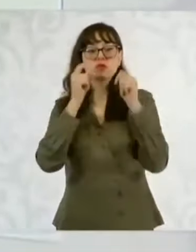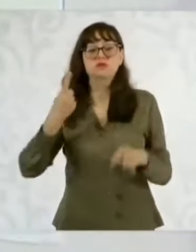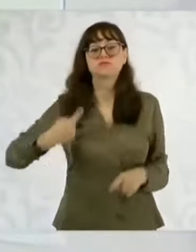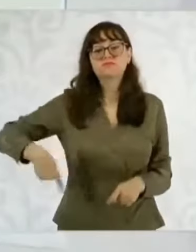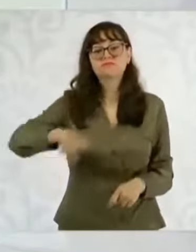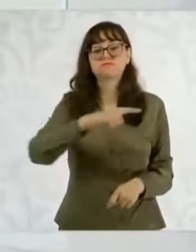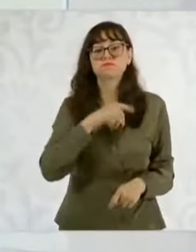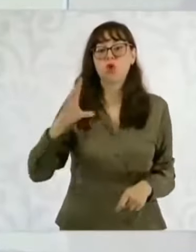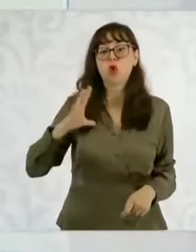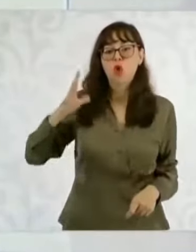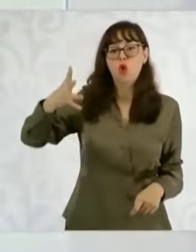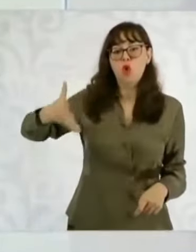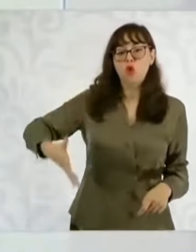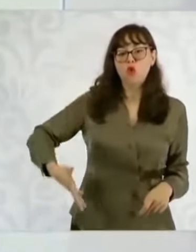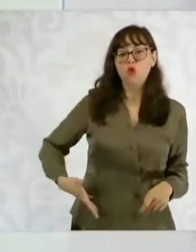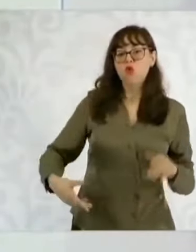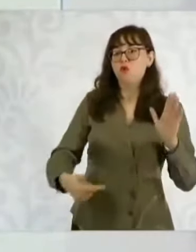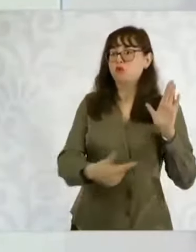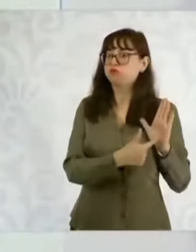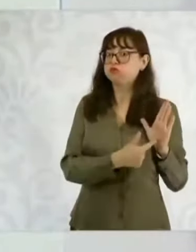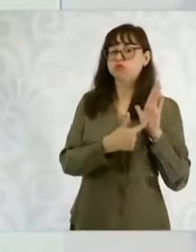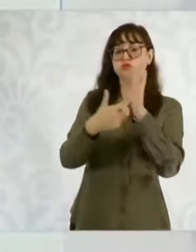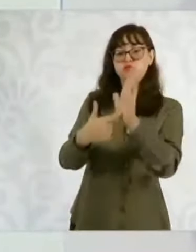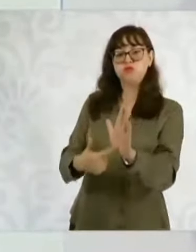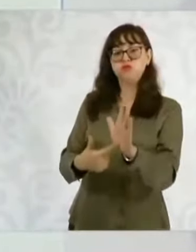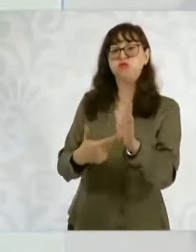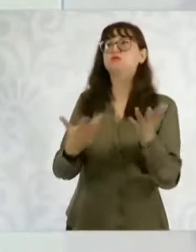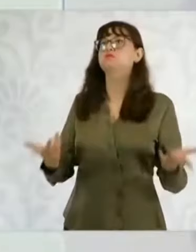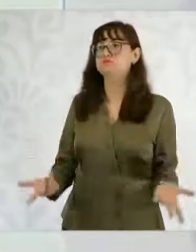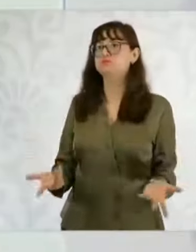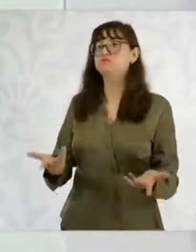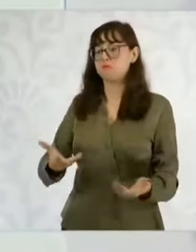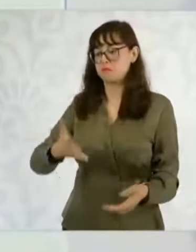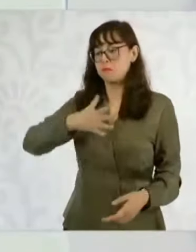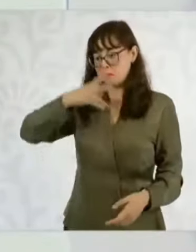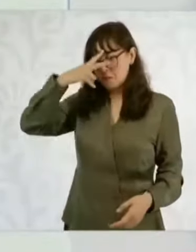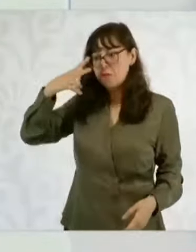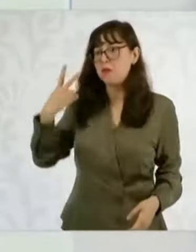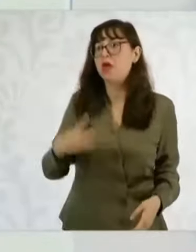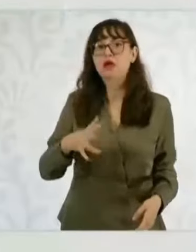orgullosa de nuestra nación y de nuestro pueblo.